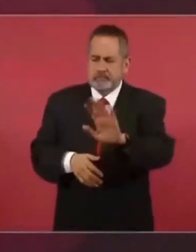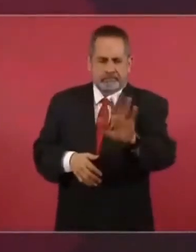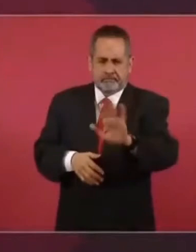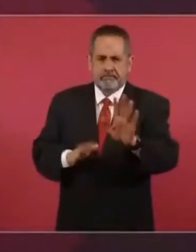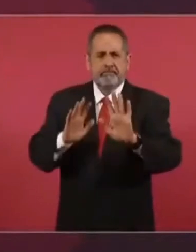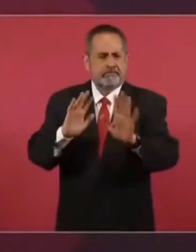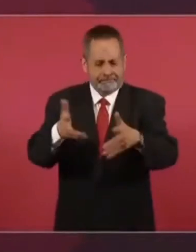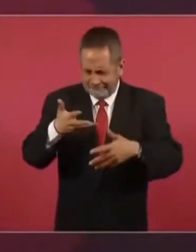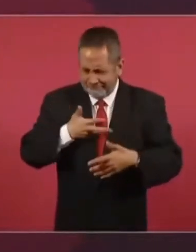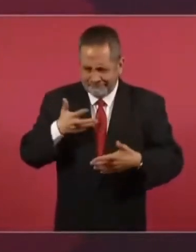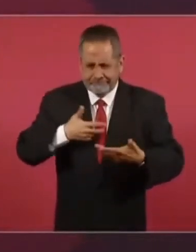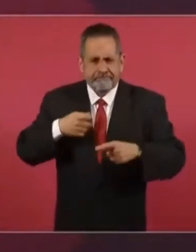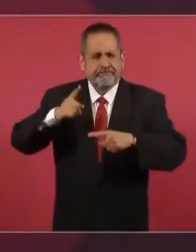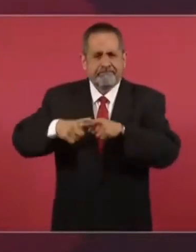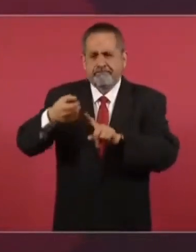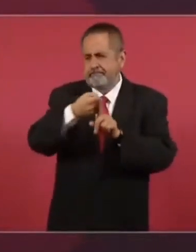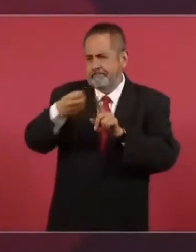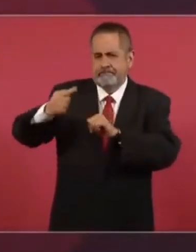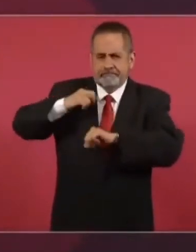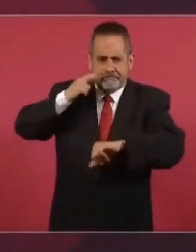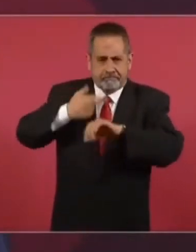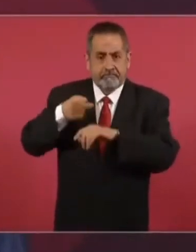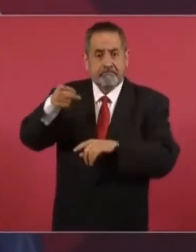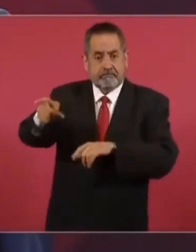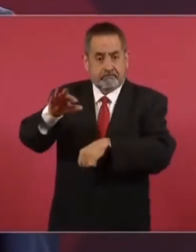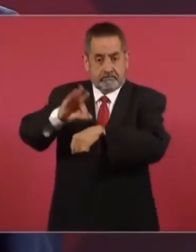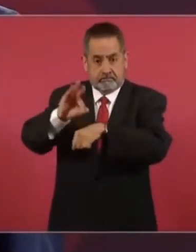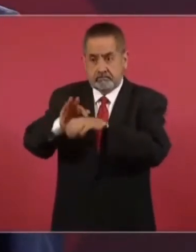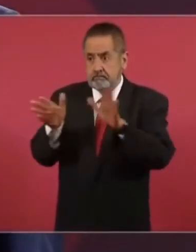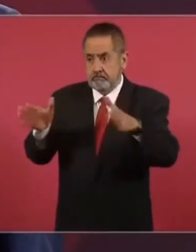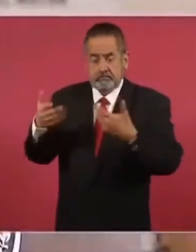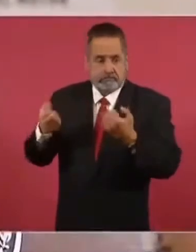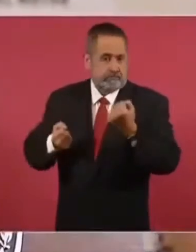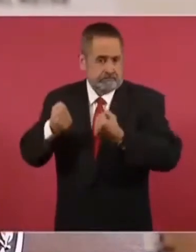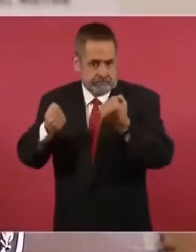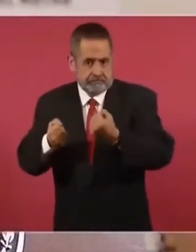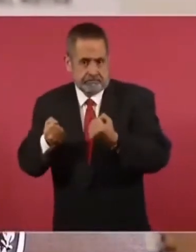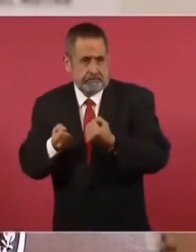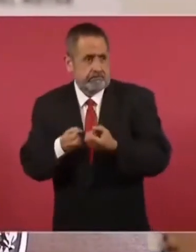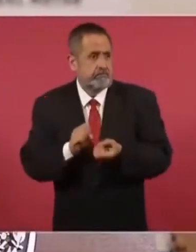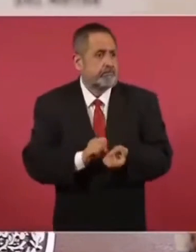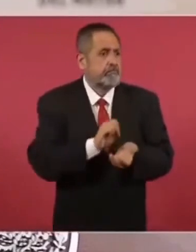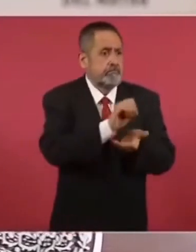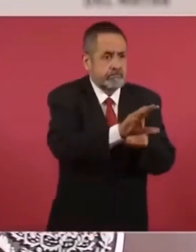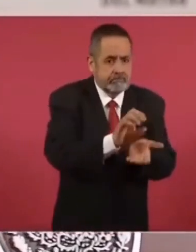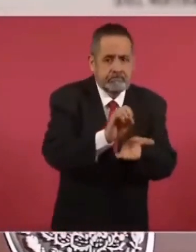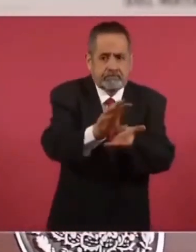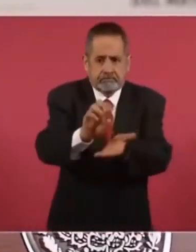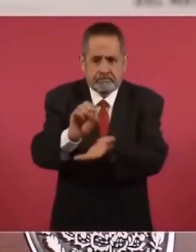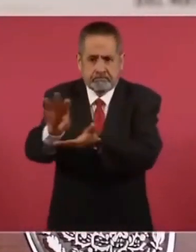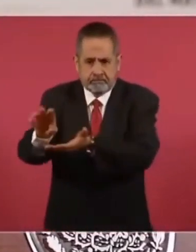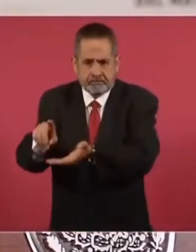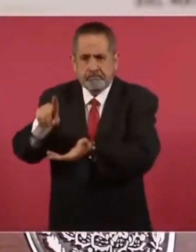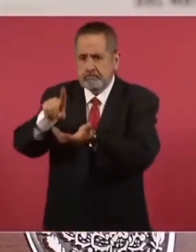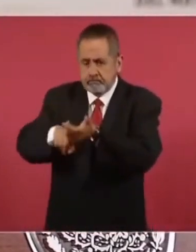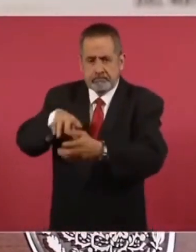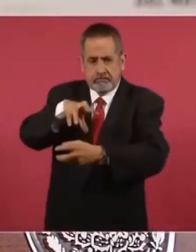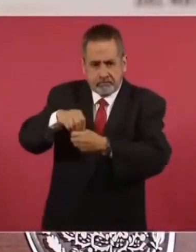de distribución en la farmacia. ¿Se utilizará este sistema que se hace a nivel interno